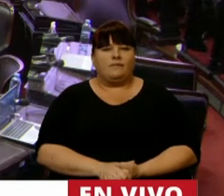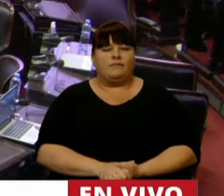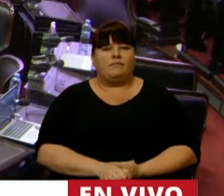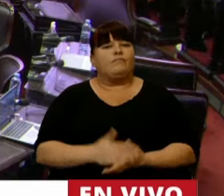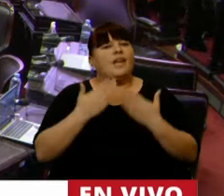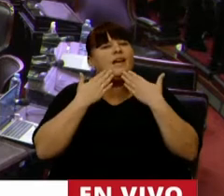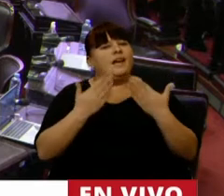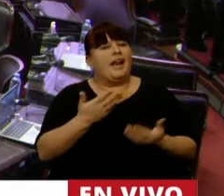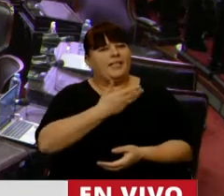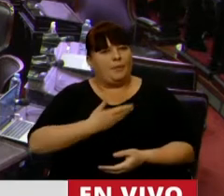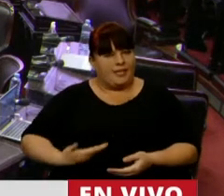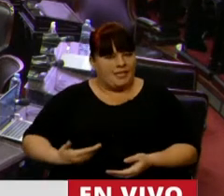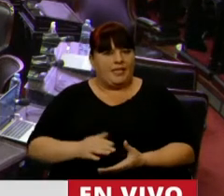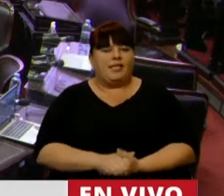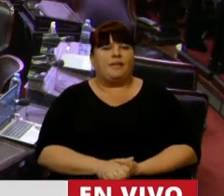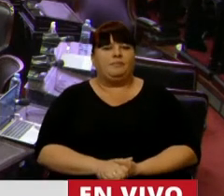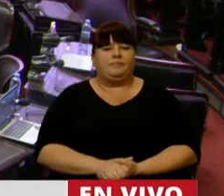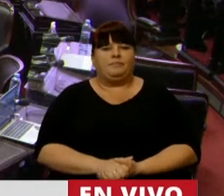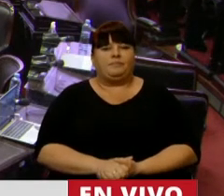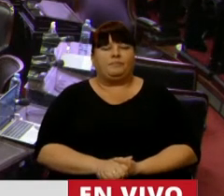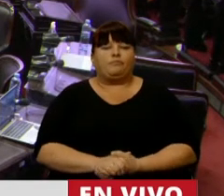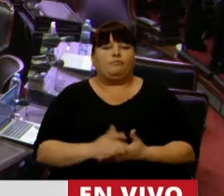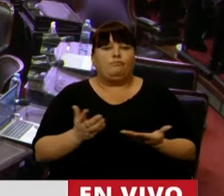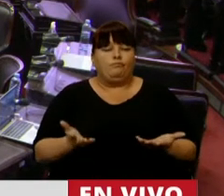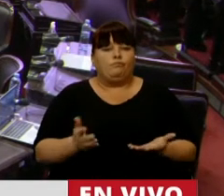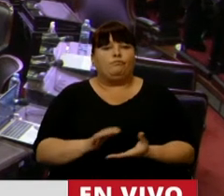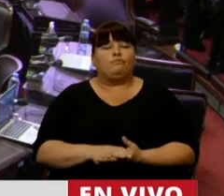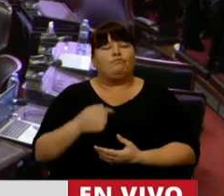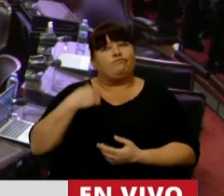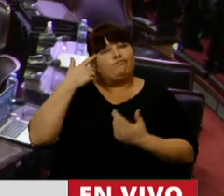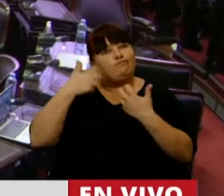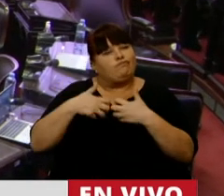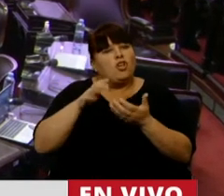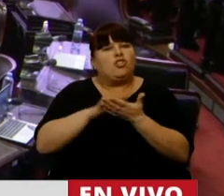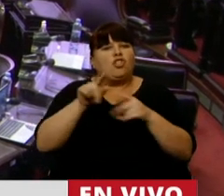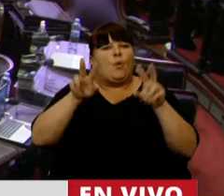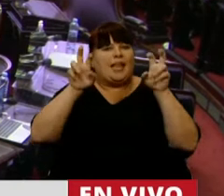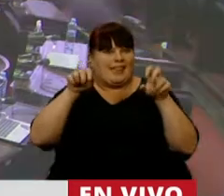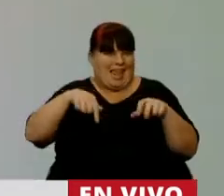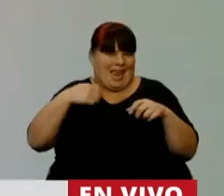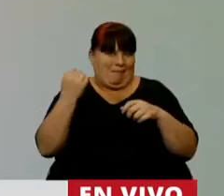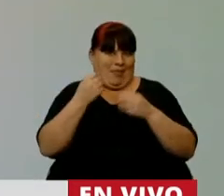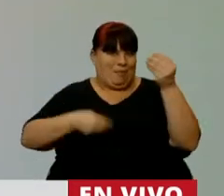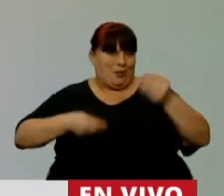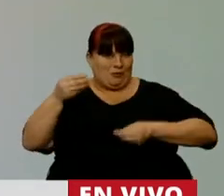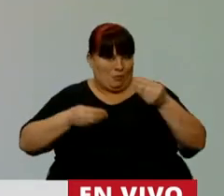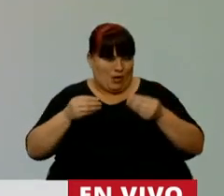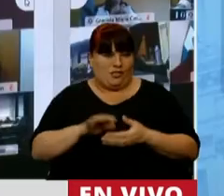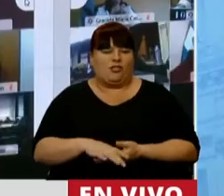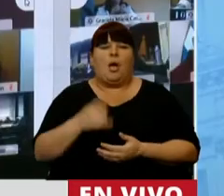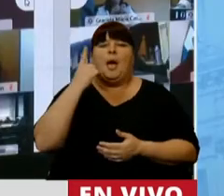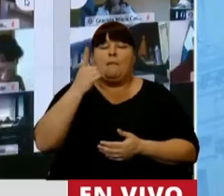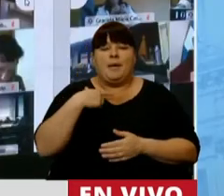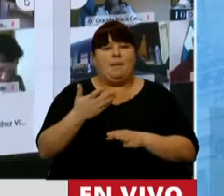Gracias, Presidente. Bueno, algunas reflexiones sobre el tema que nos ocupa. En primer